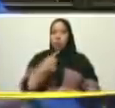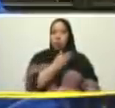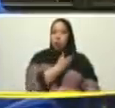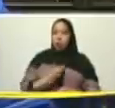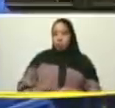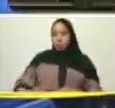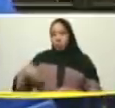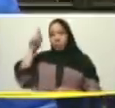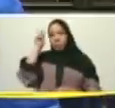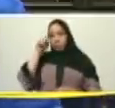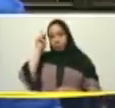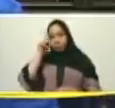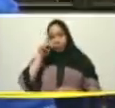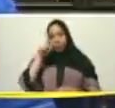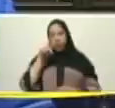hoy,